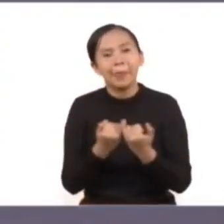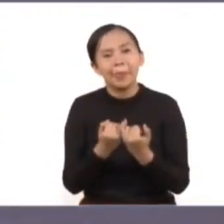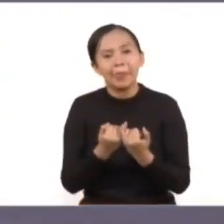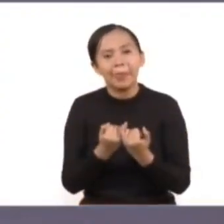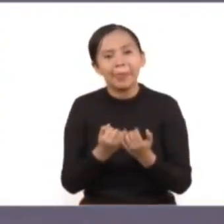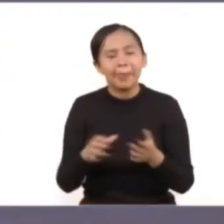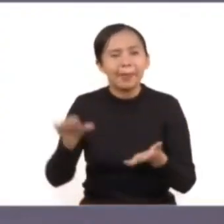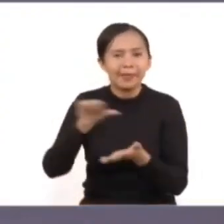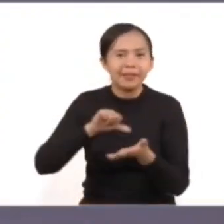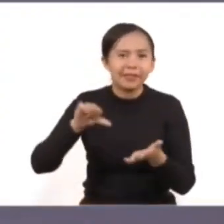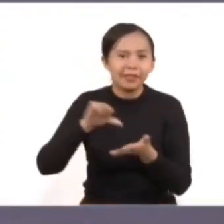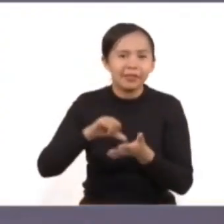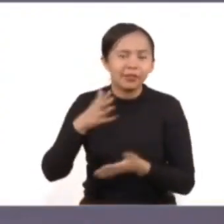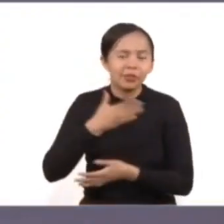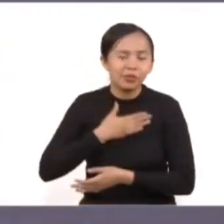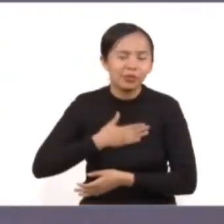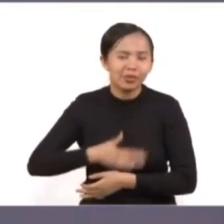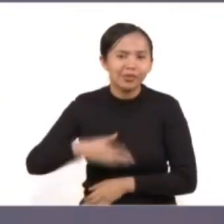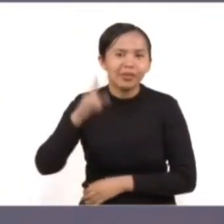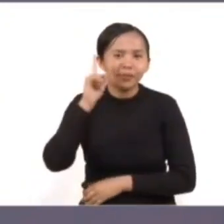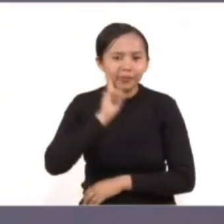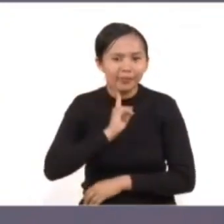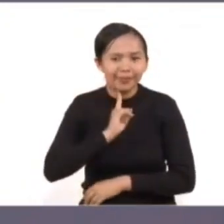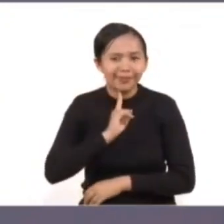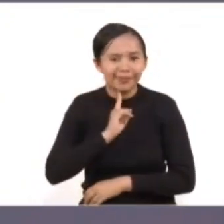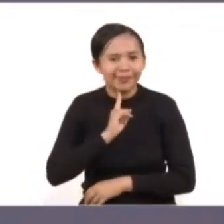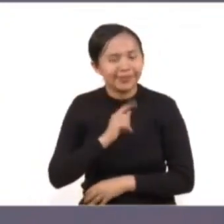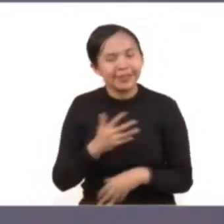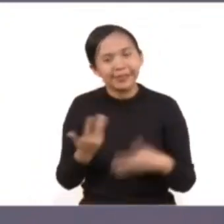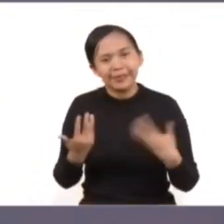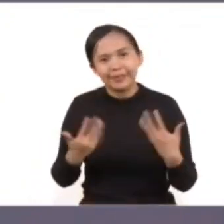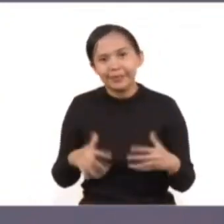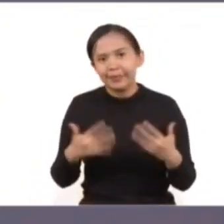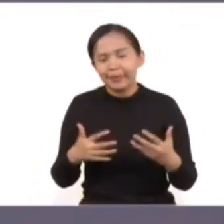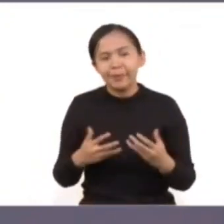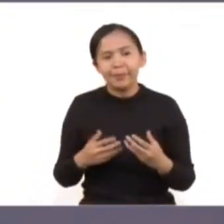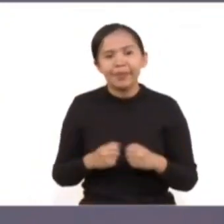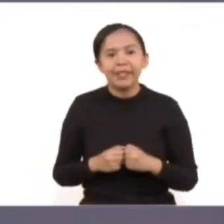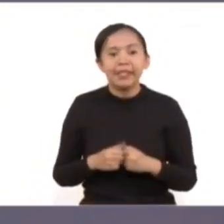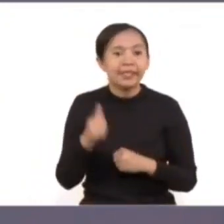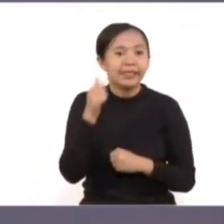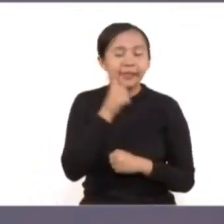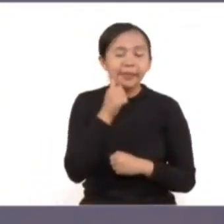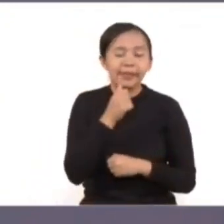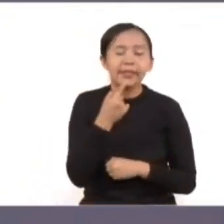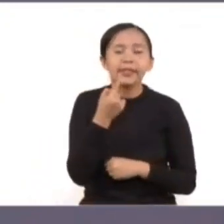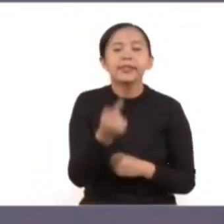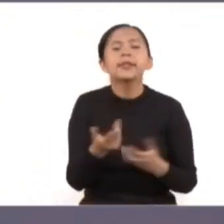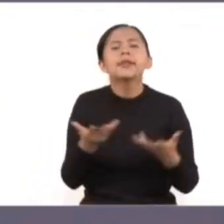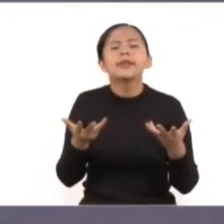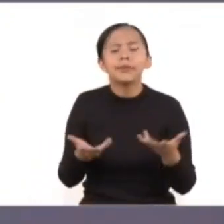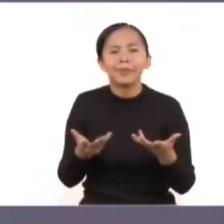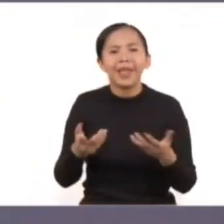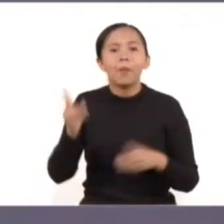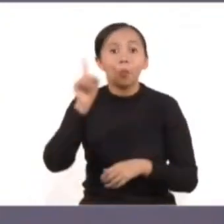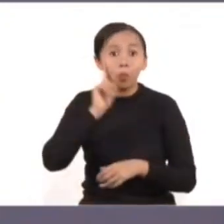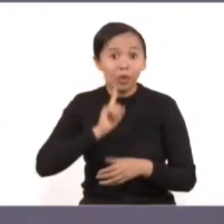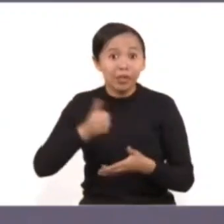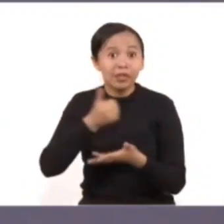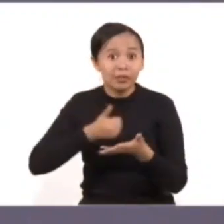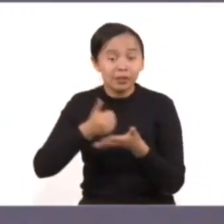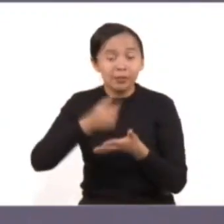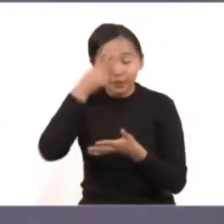nuestros centros de justicia para las mujeres y, como siempre decimos, las mujeres de la Ciudad de México